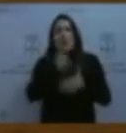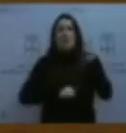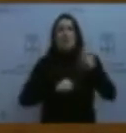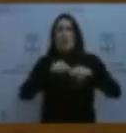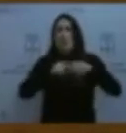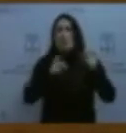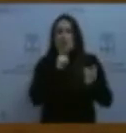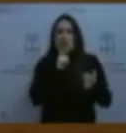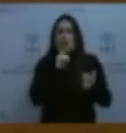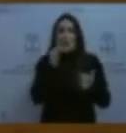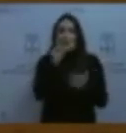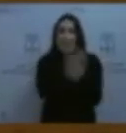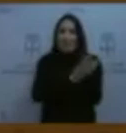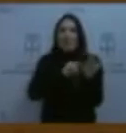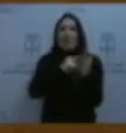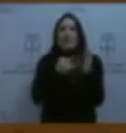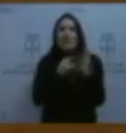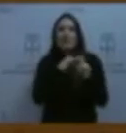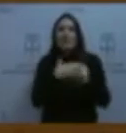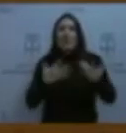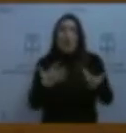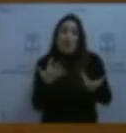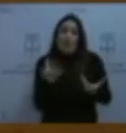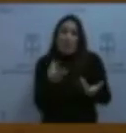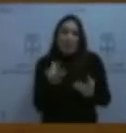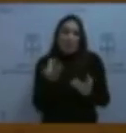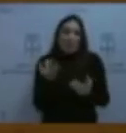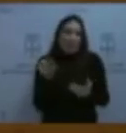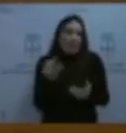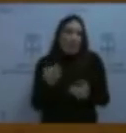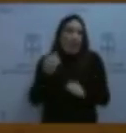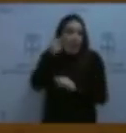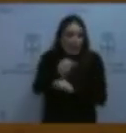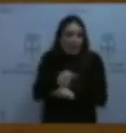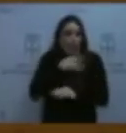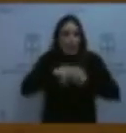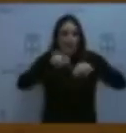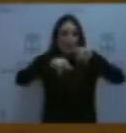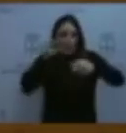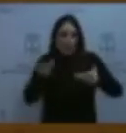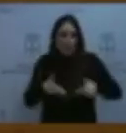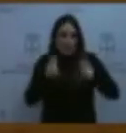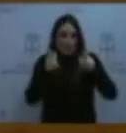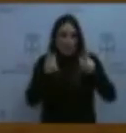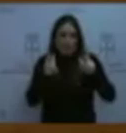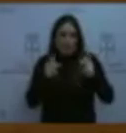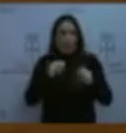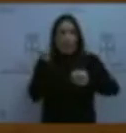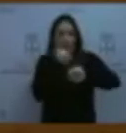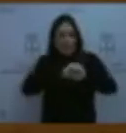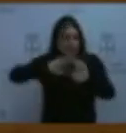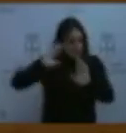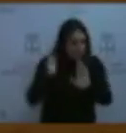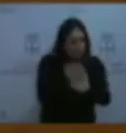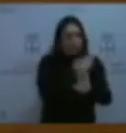informes técnicos que deberían ser obligatorios o preceptivos para acometer este tipo de obras. Pasa la Navidad, después